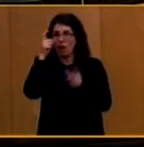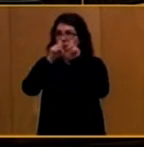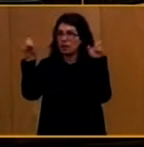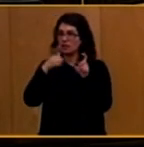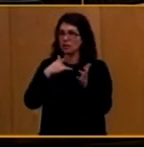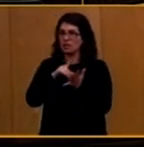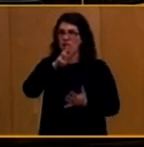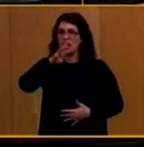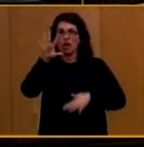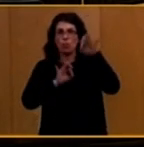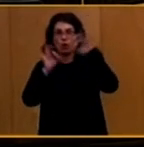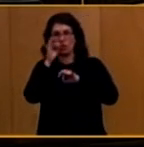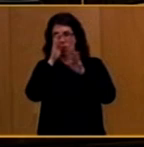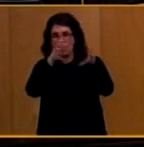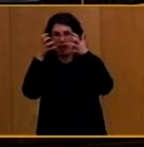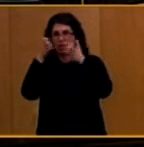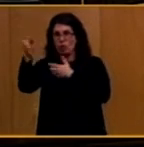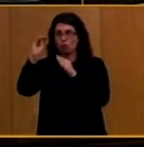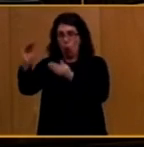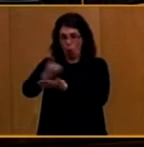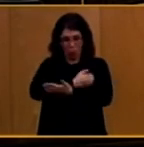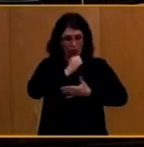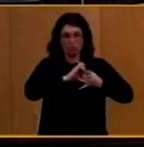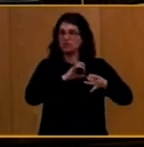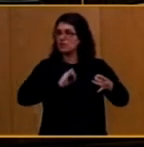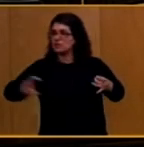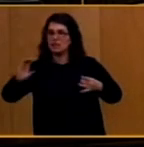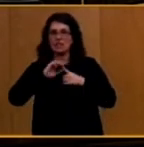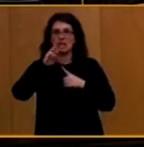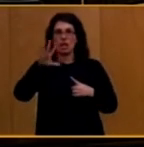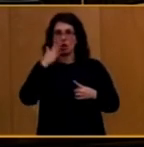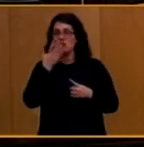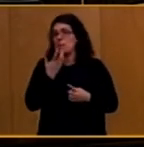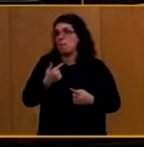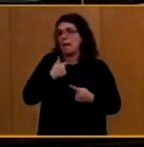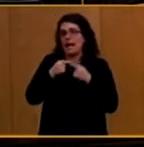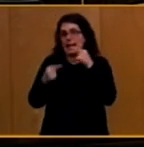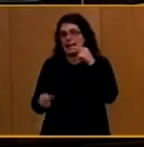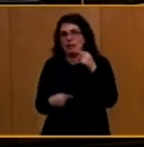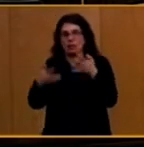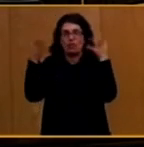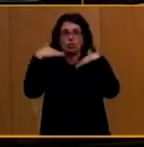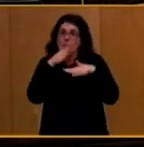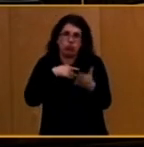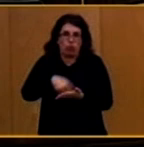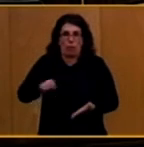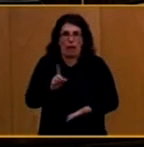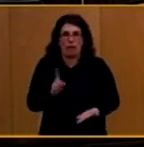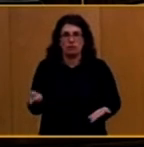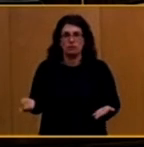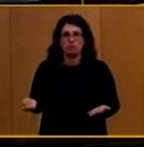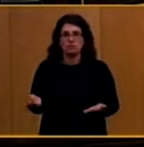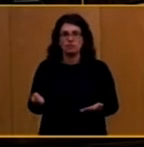de los beneficios que obtenga. Y si tiene pérdidas y no tiene beneficios, evidentemente no pagaría. En la Unión Europea